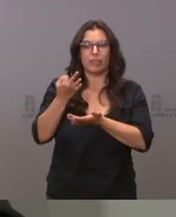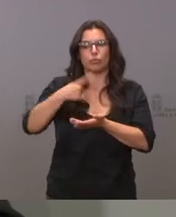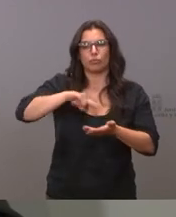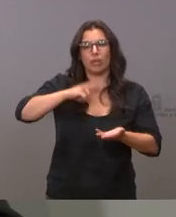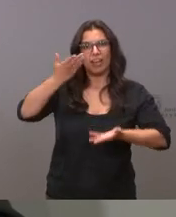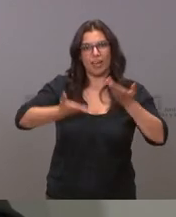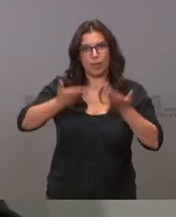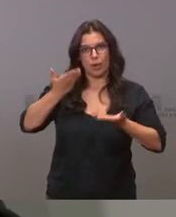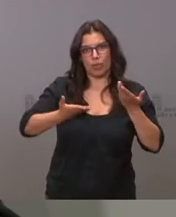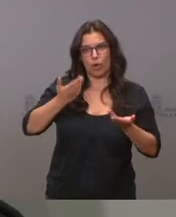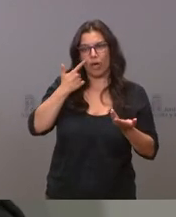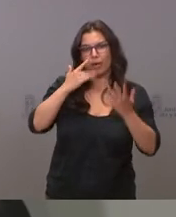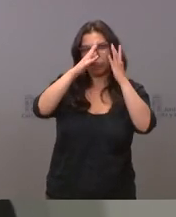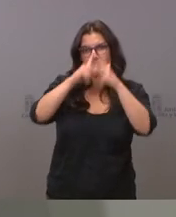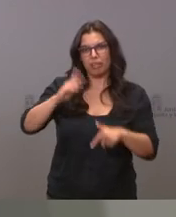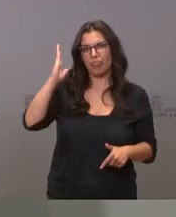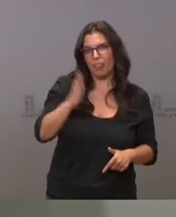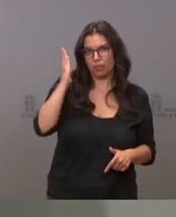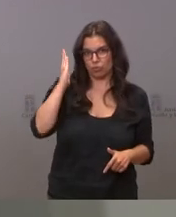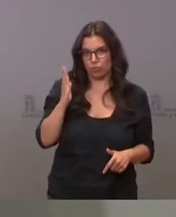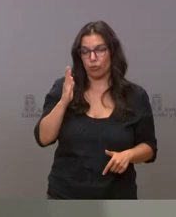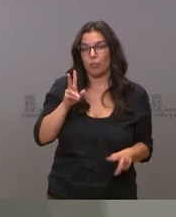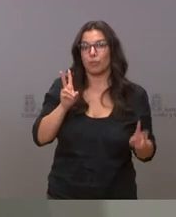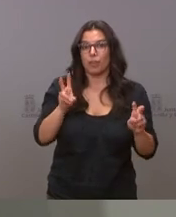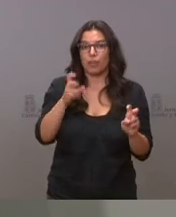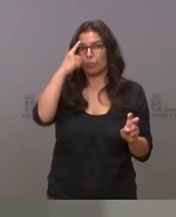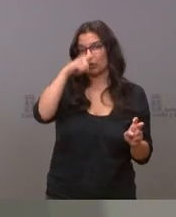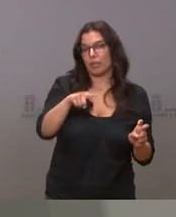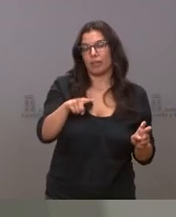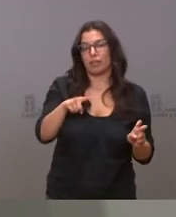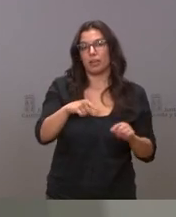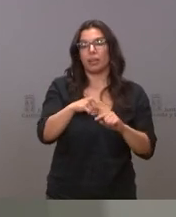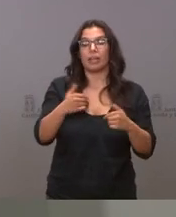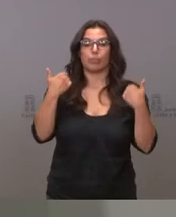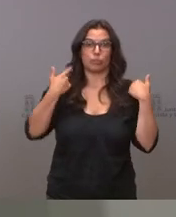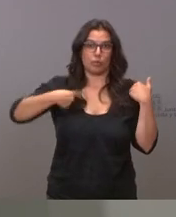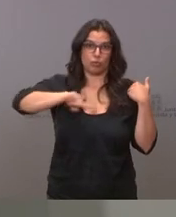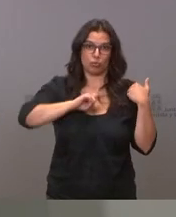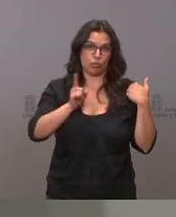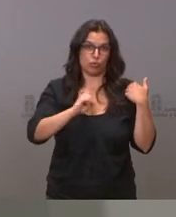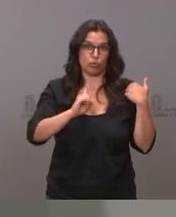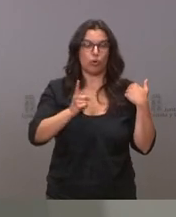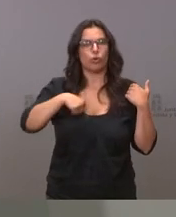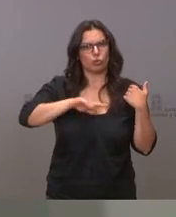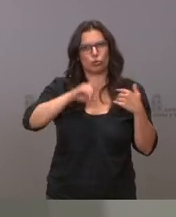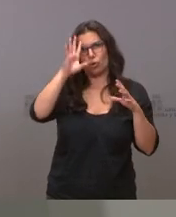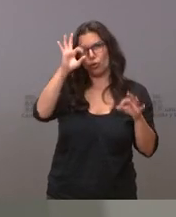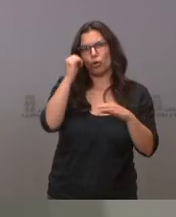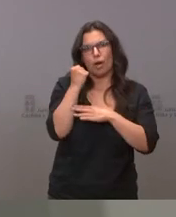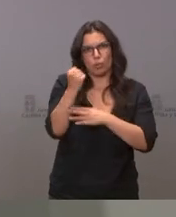de los daños ya sabe que esto en principio no corresponde a la junta de que se leo nosotros naturalmente apoyamos